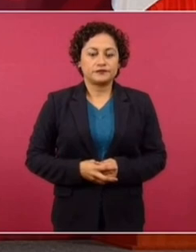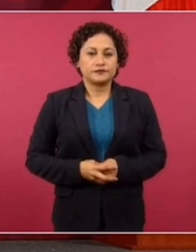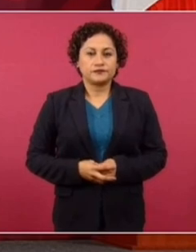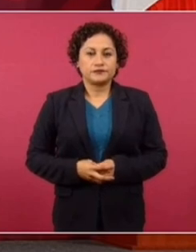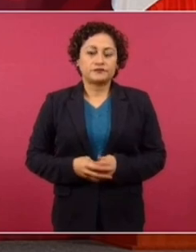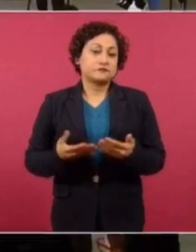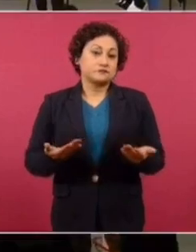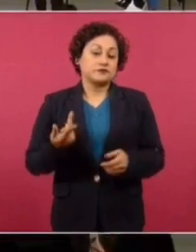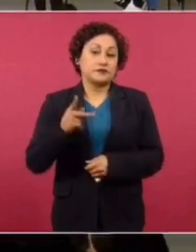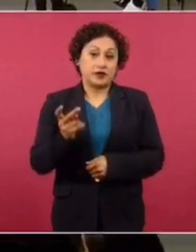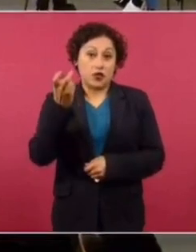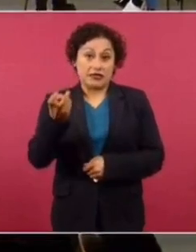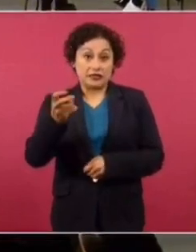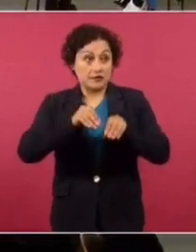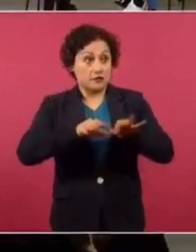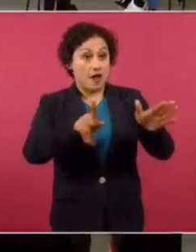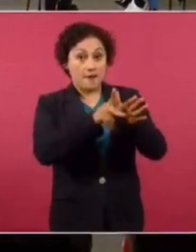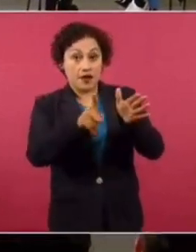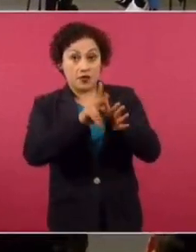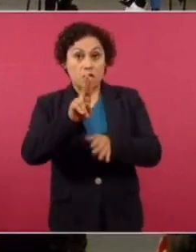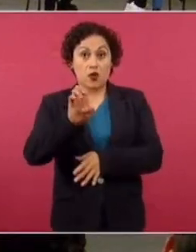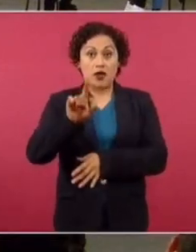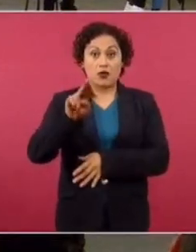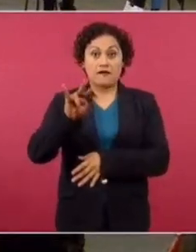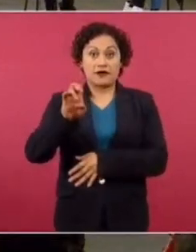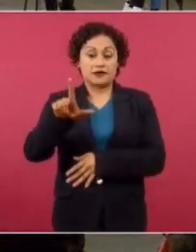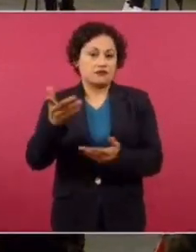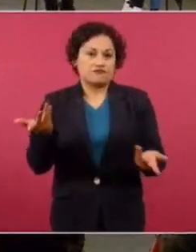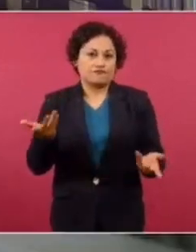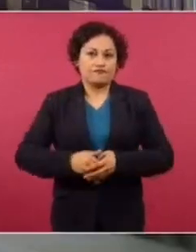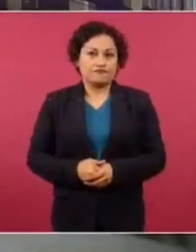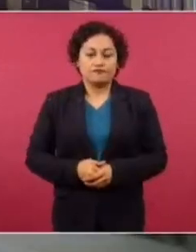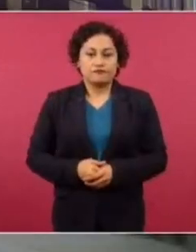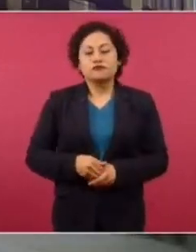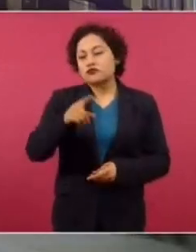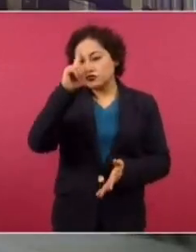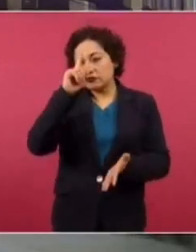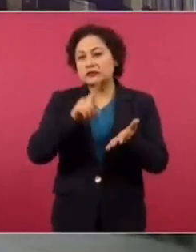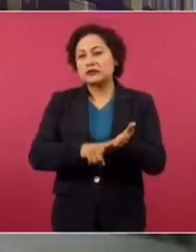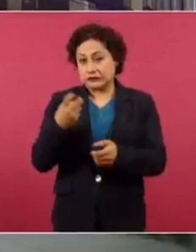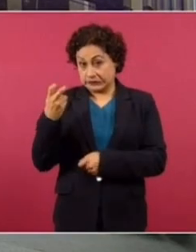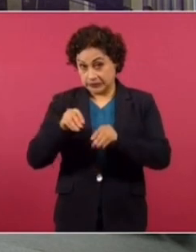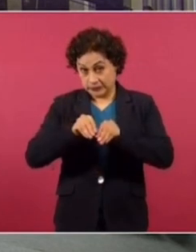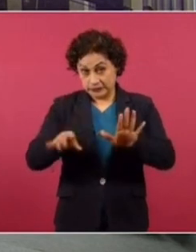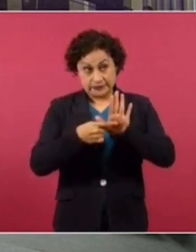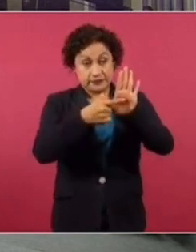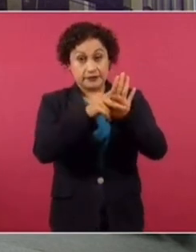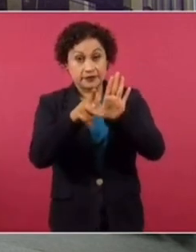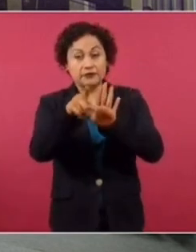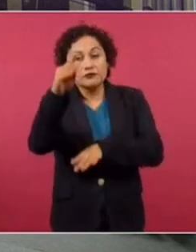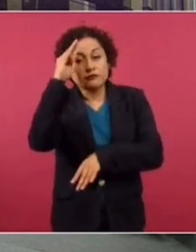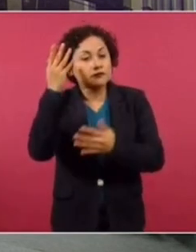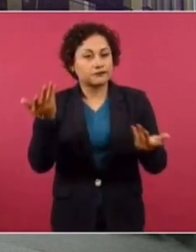Nada más que esto tampoco sale en el universal. Imagínense una peinada plana en el universal, así. Así no, no,